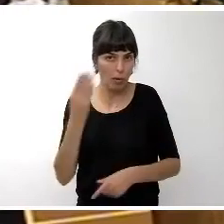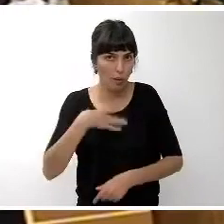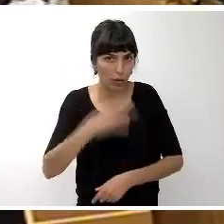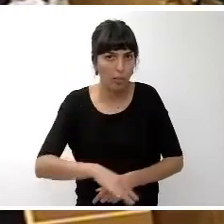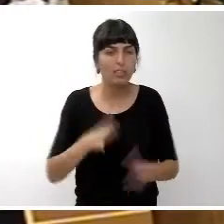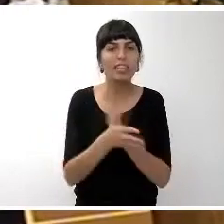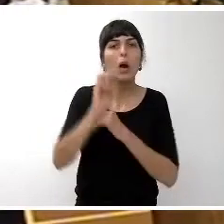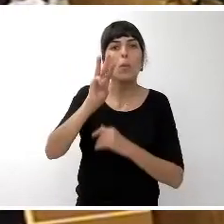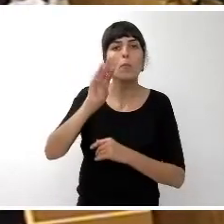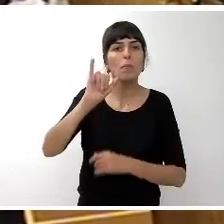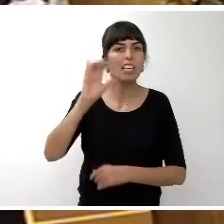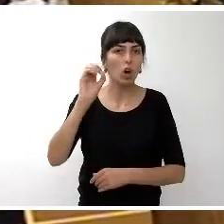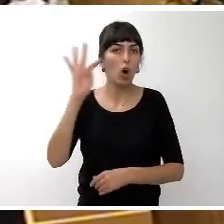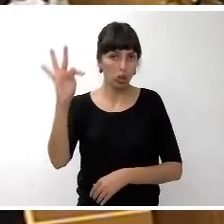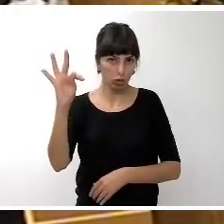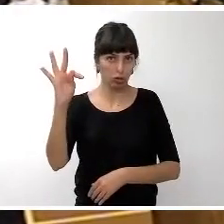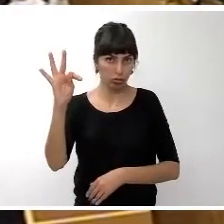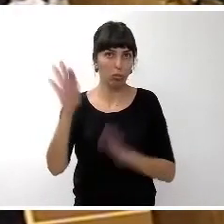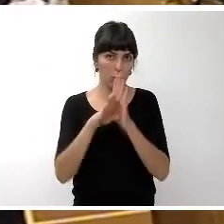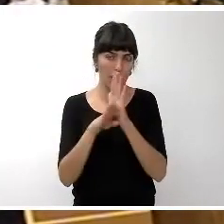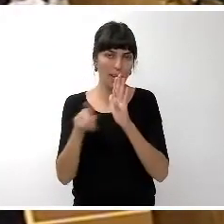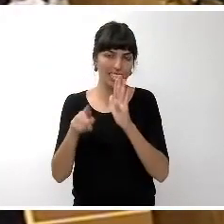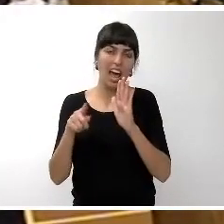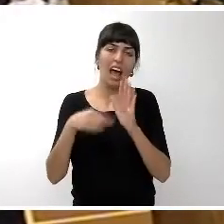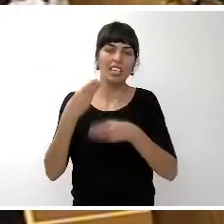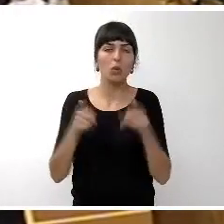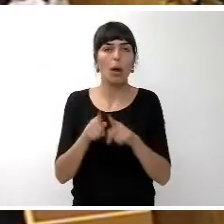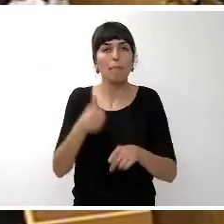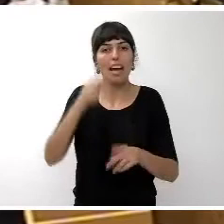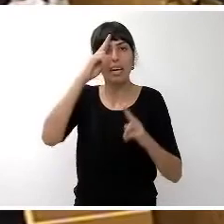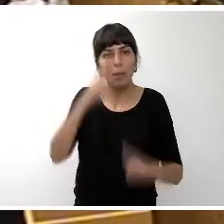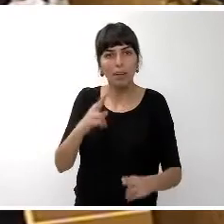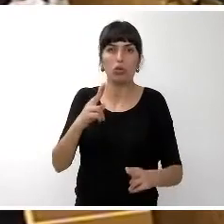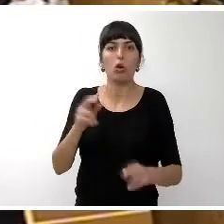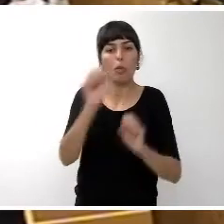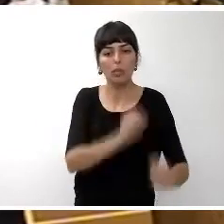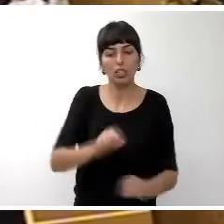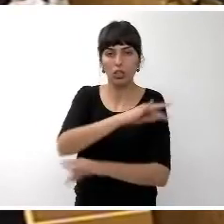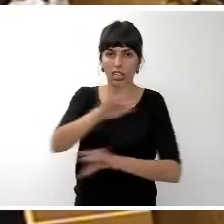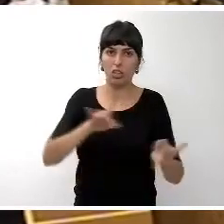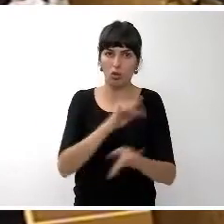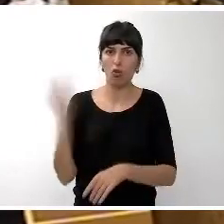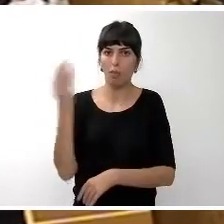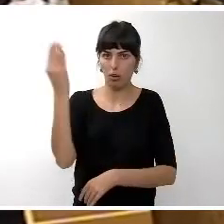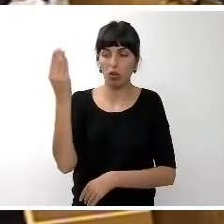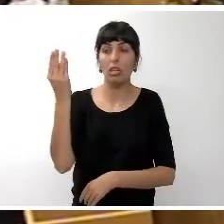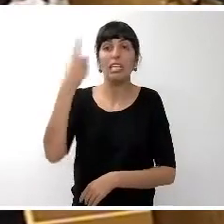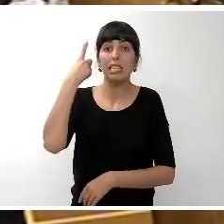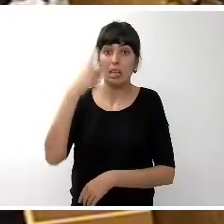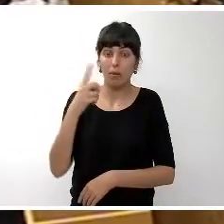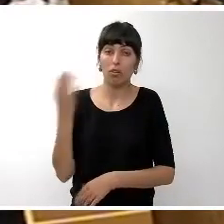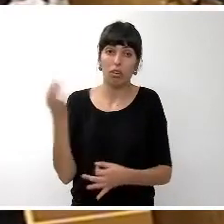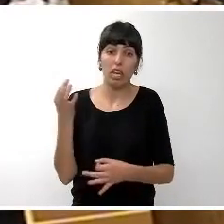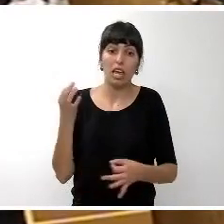un PIOT que se sustente más en un respeto y una protección del territorio teniendo presente que los tiempos en las